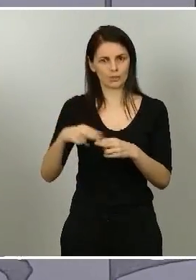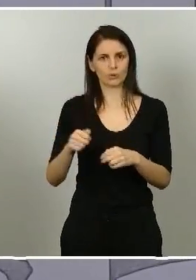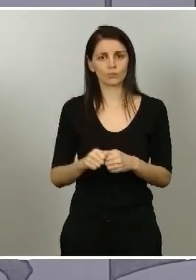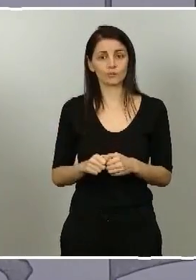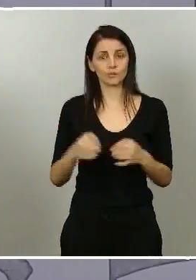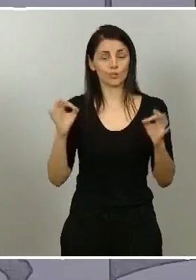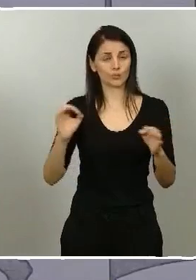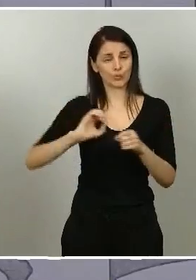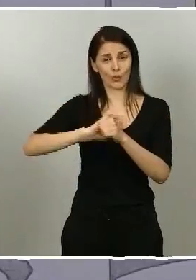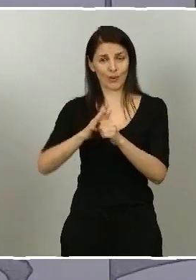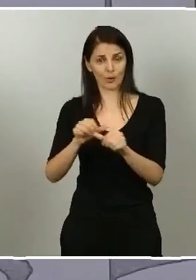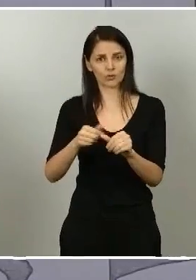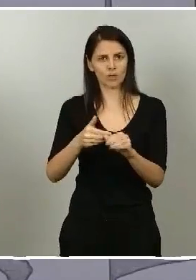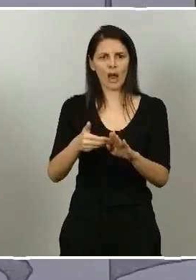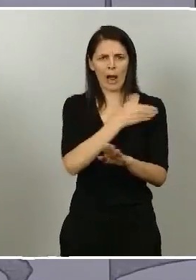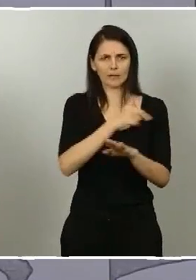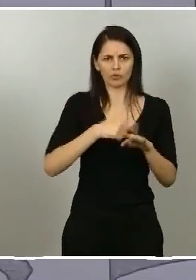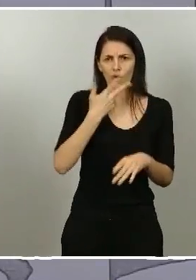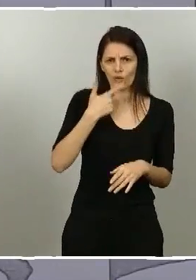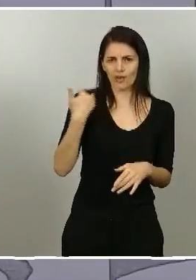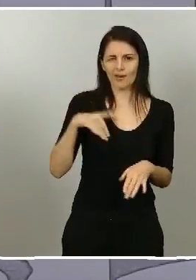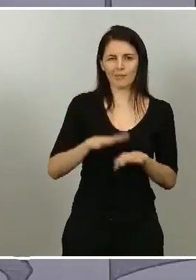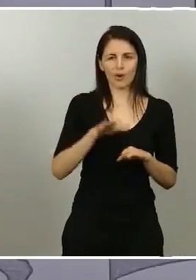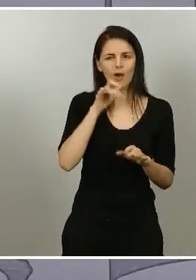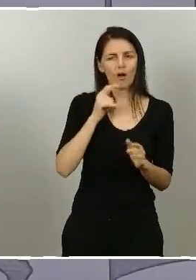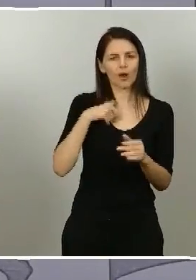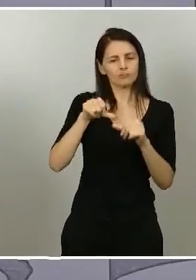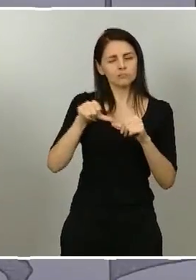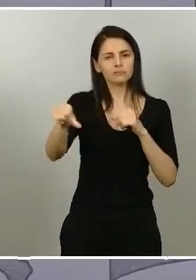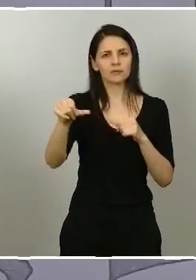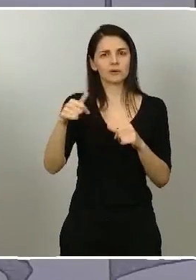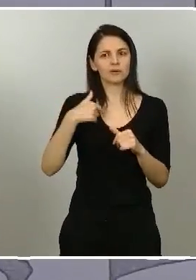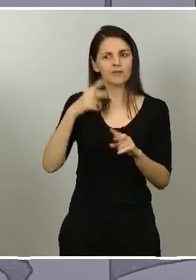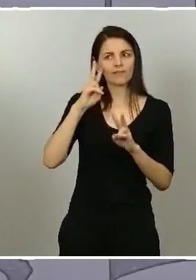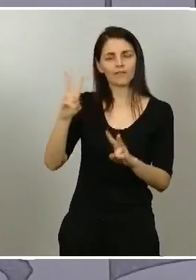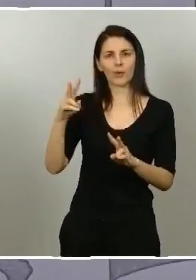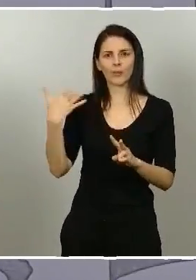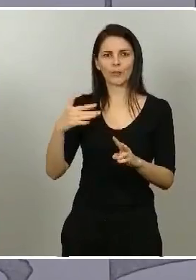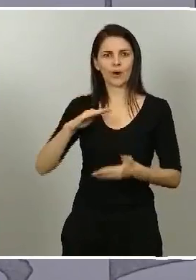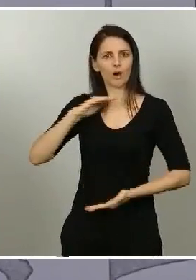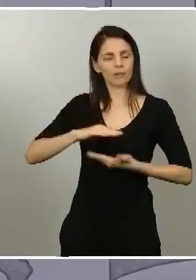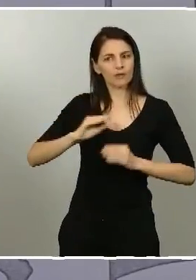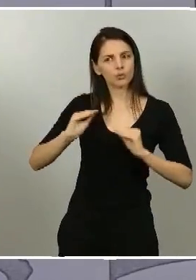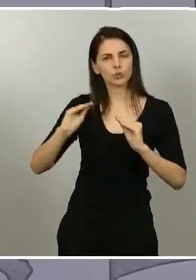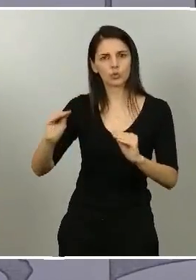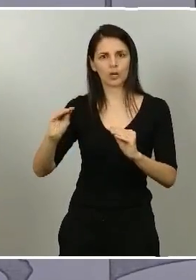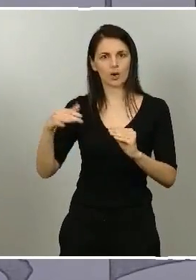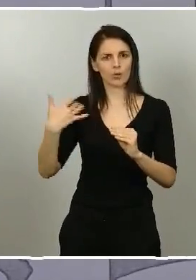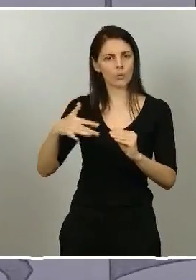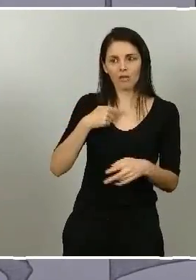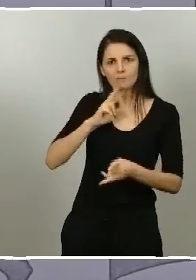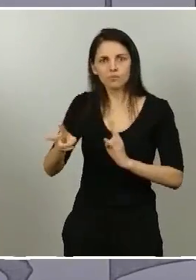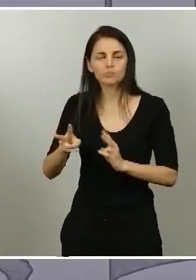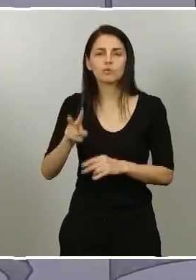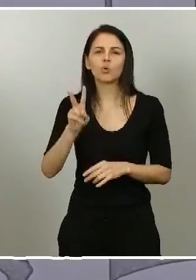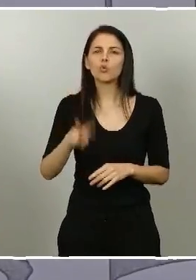pero a quien he vuelto a descubrir nuevas y enormes cualidades en estos días tan límites que hemos vivido el conjunto de la sociedad española.